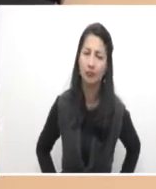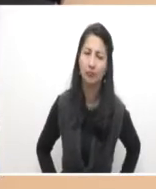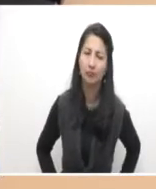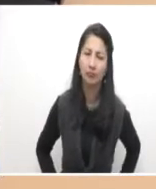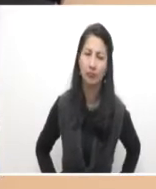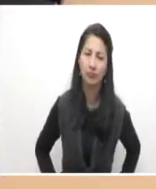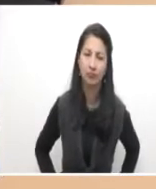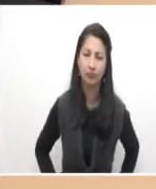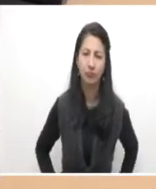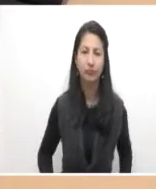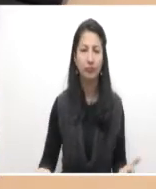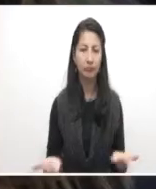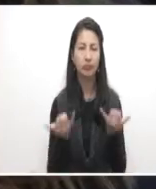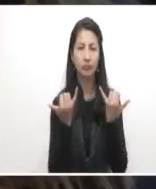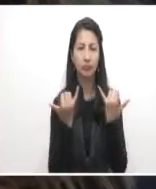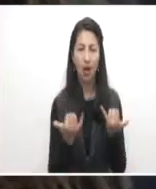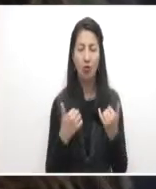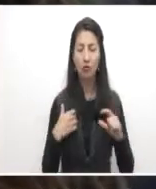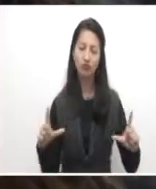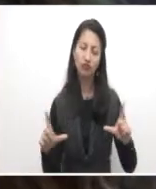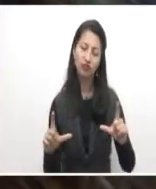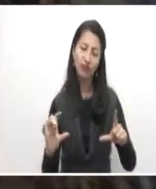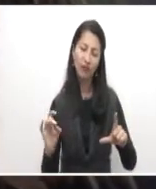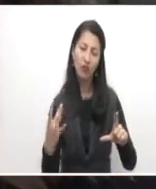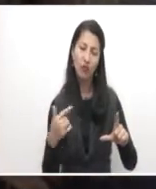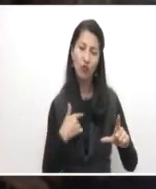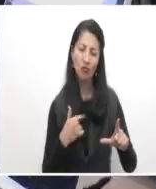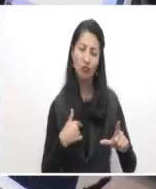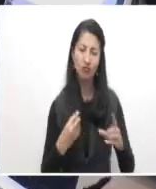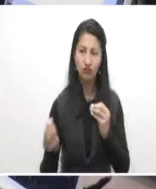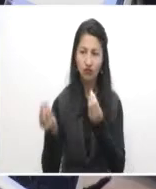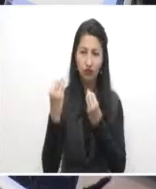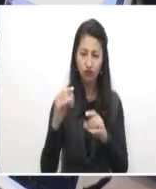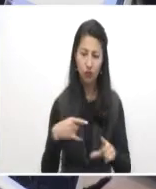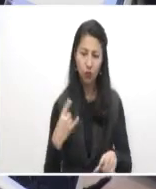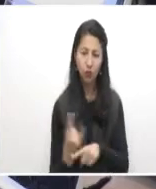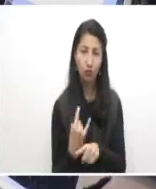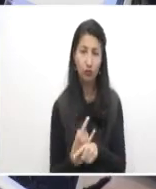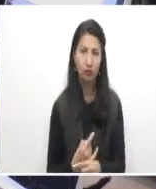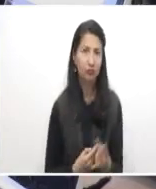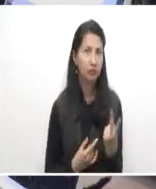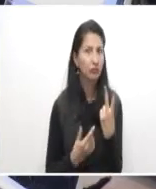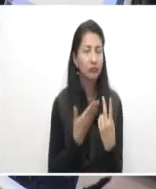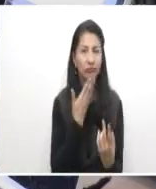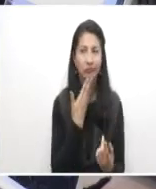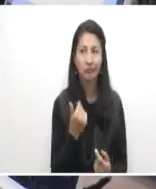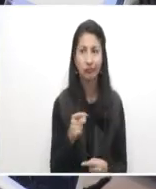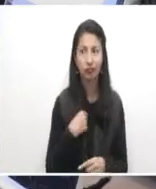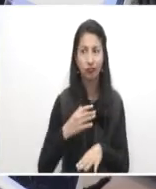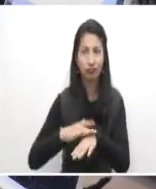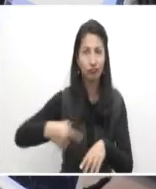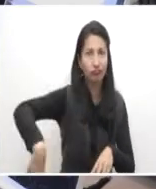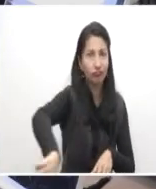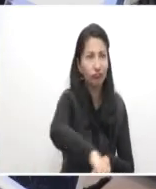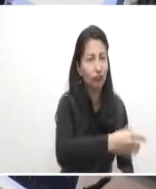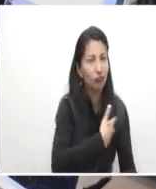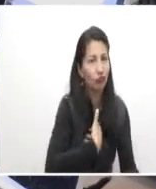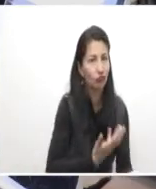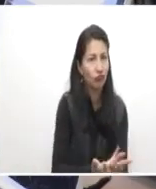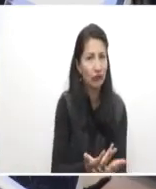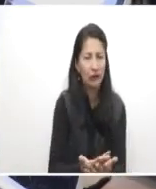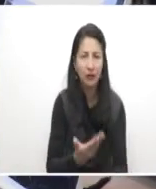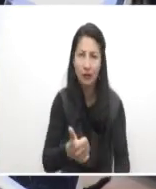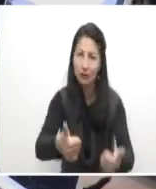Actualmente me estoy formando de manera simultánea, presencial y virtual. Recomiendo muchísimo la formación virtual del SENA, ya que es muy